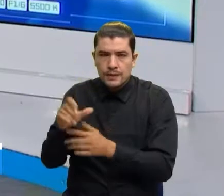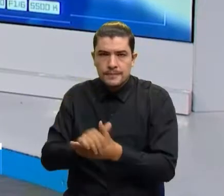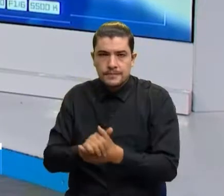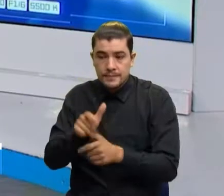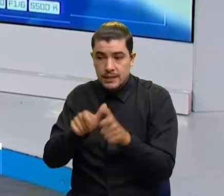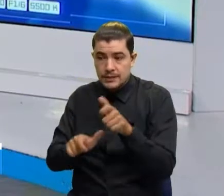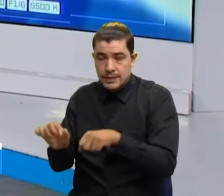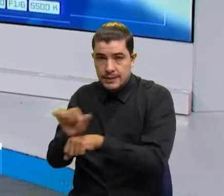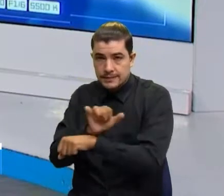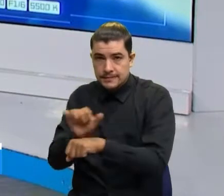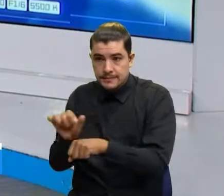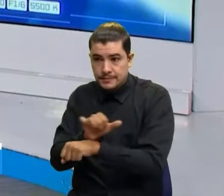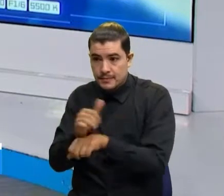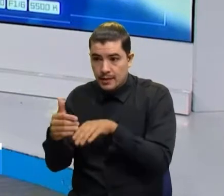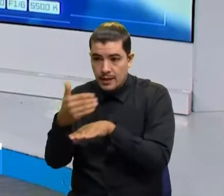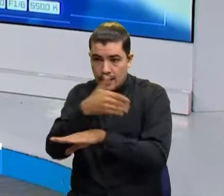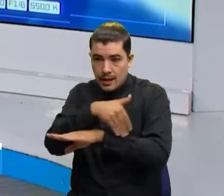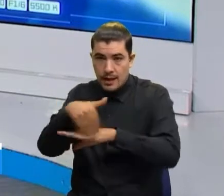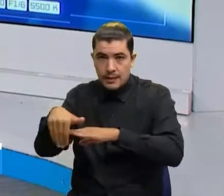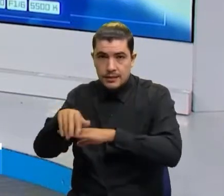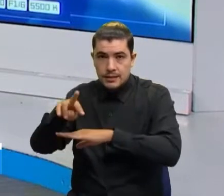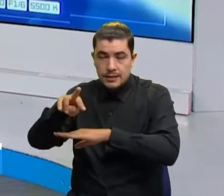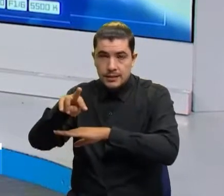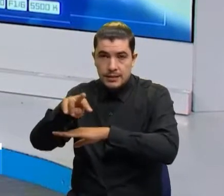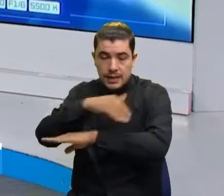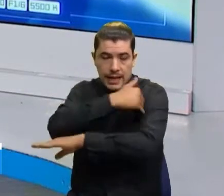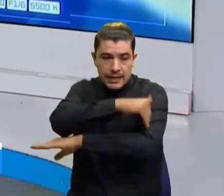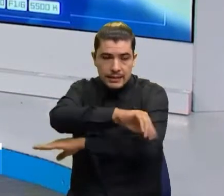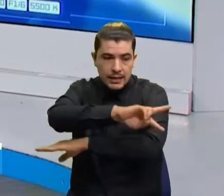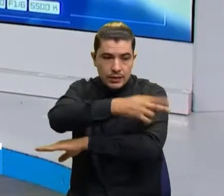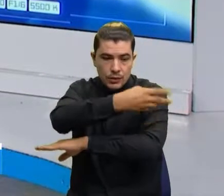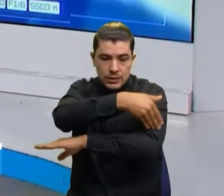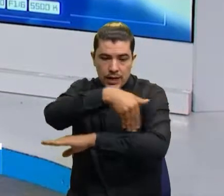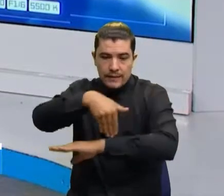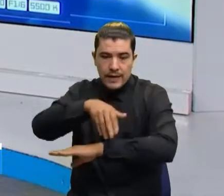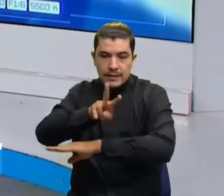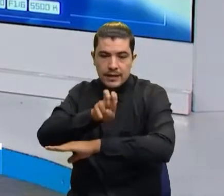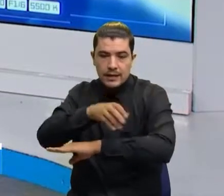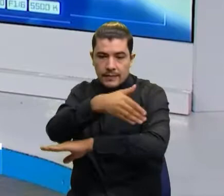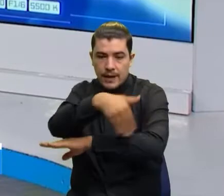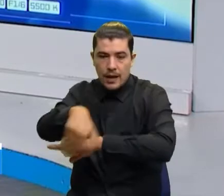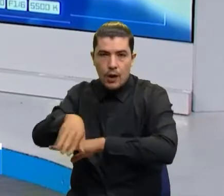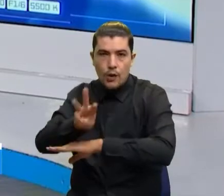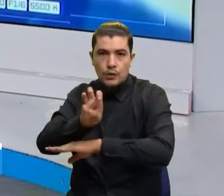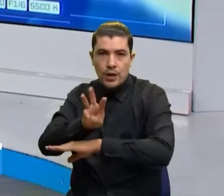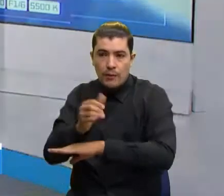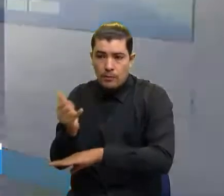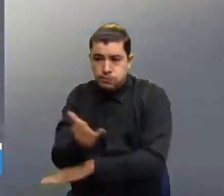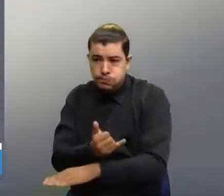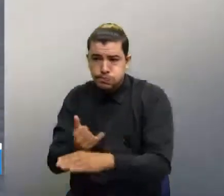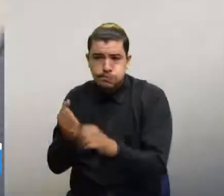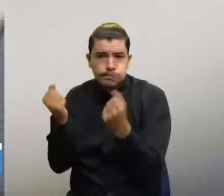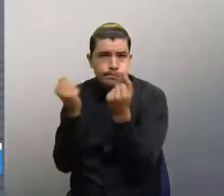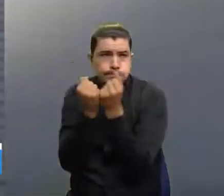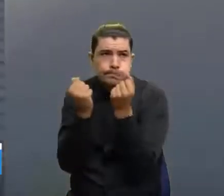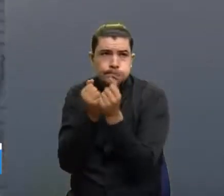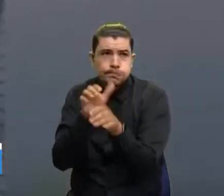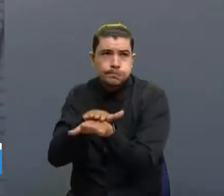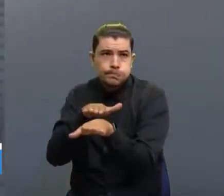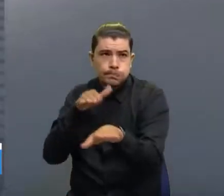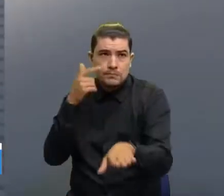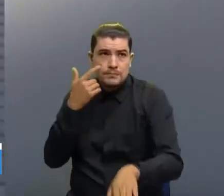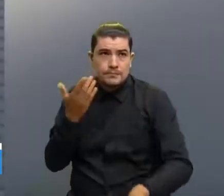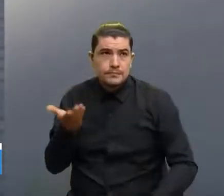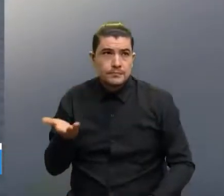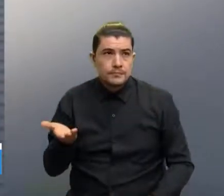transitan por la calle 12 entre avenidas séptima y octava no dan abasto con el tráfico en esta zona. Esto es una denuncia